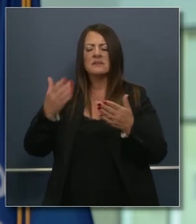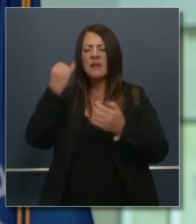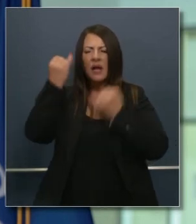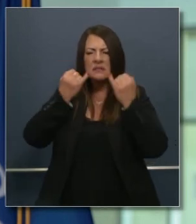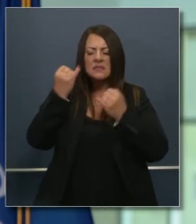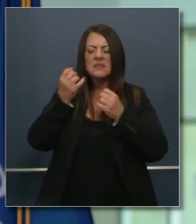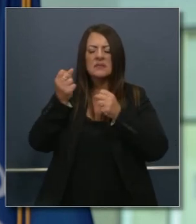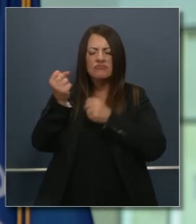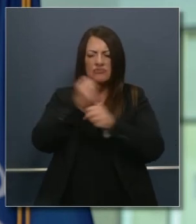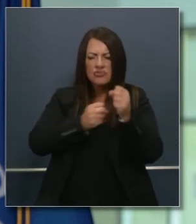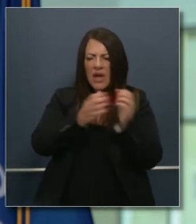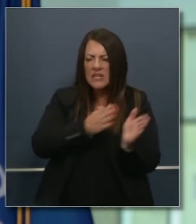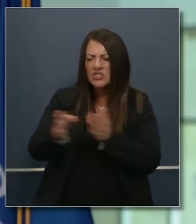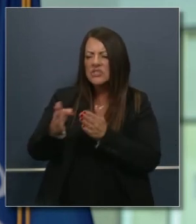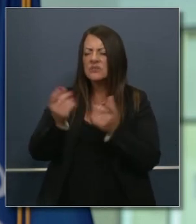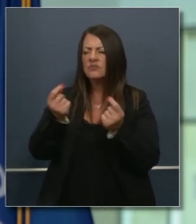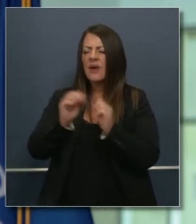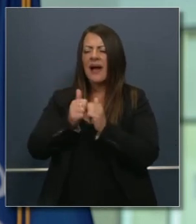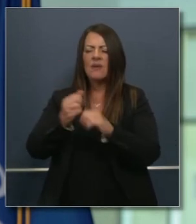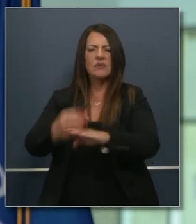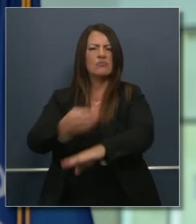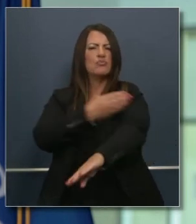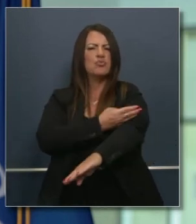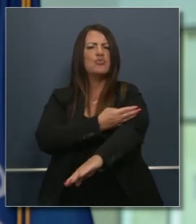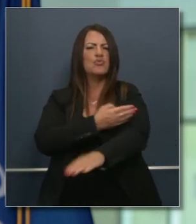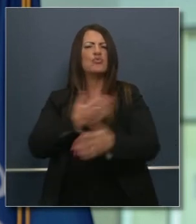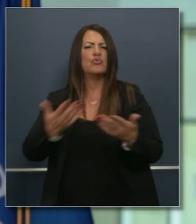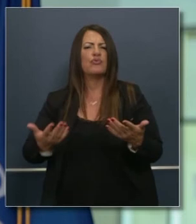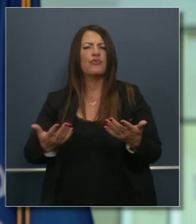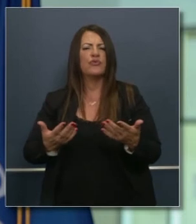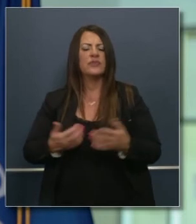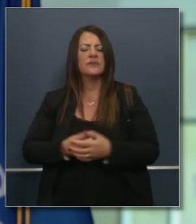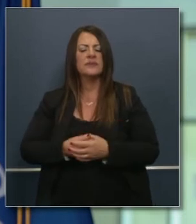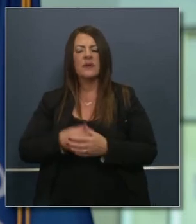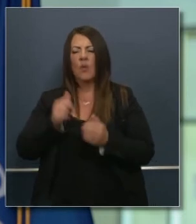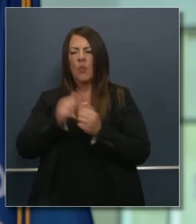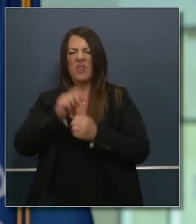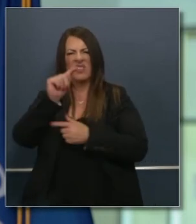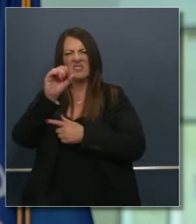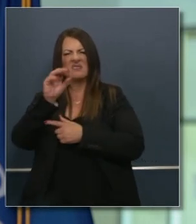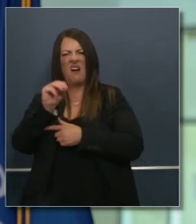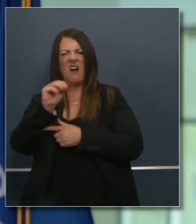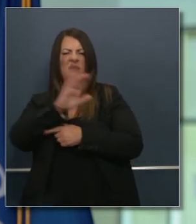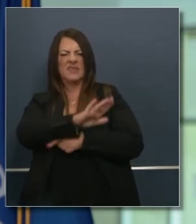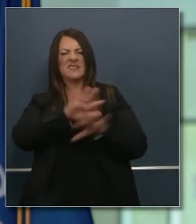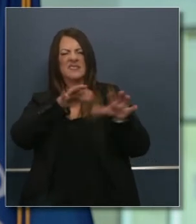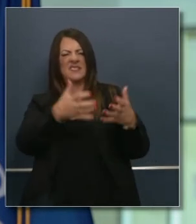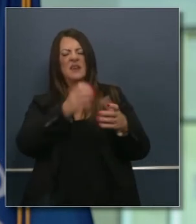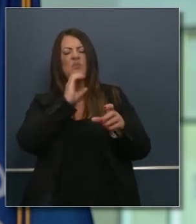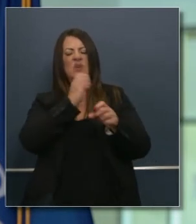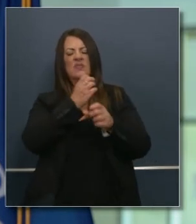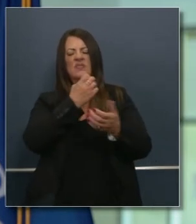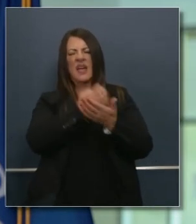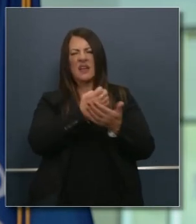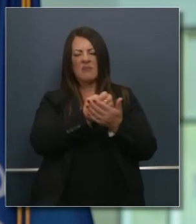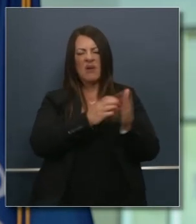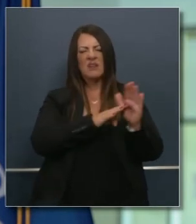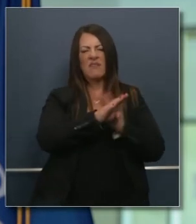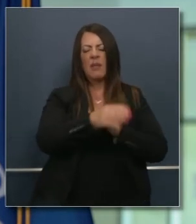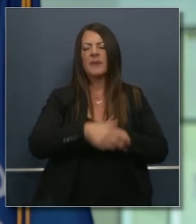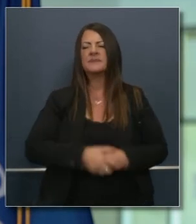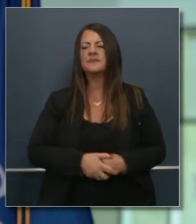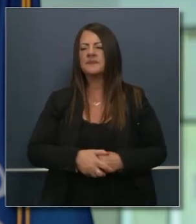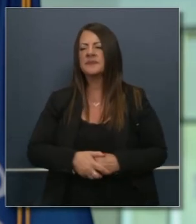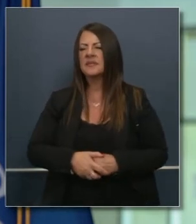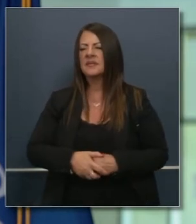estrategias que están allí para mejorar y expandir nuestros esfuerzos que en los cuales ha estado trabajando Tom con su equipo por muchos